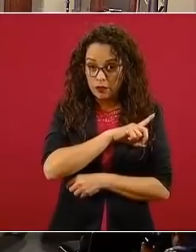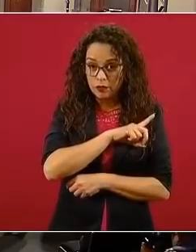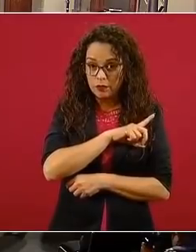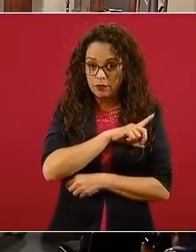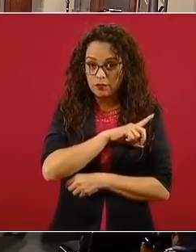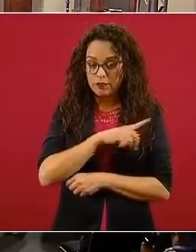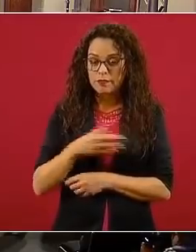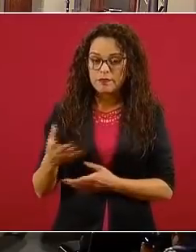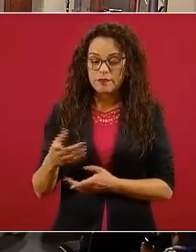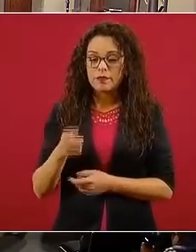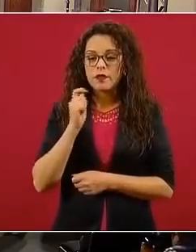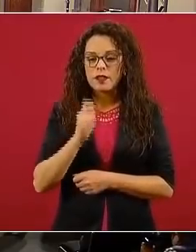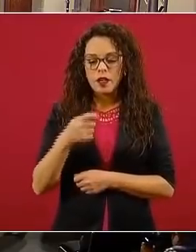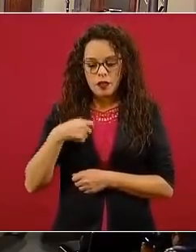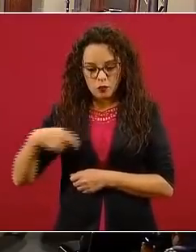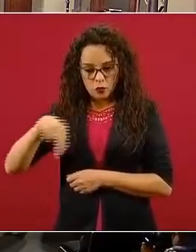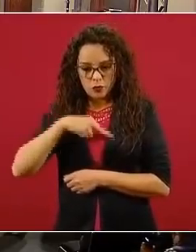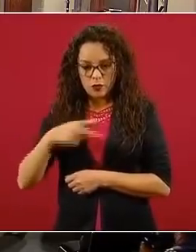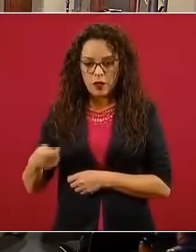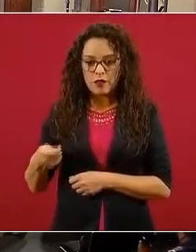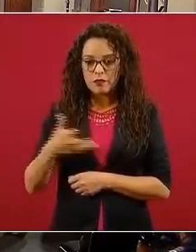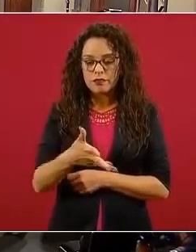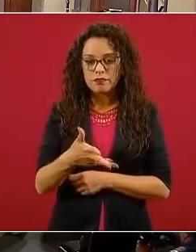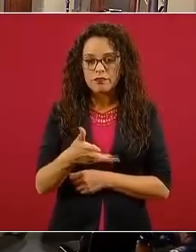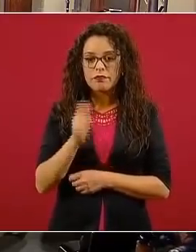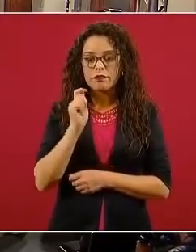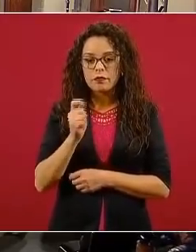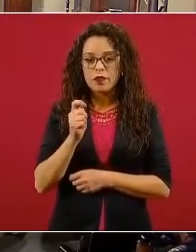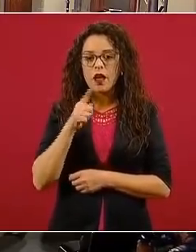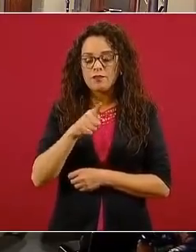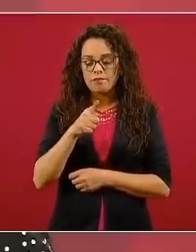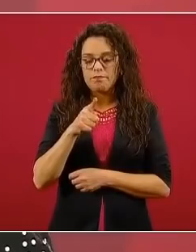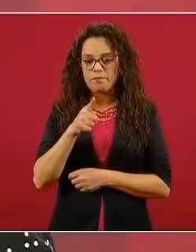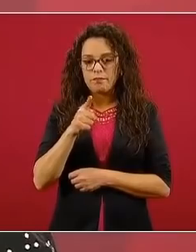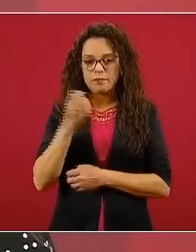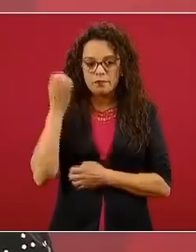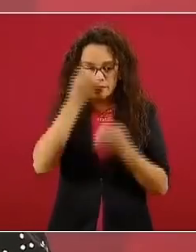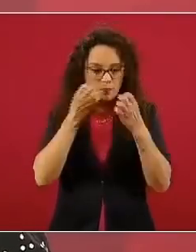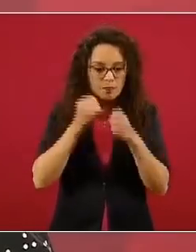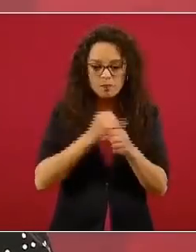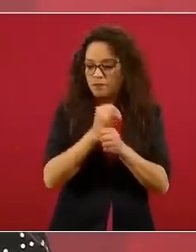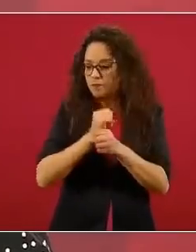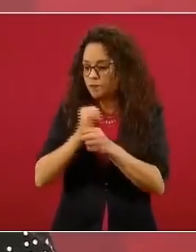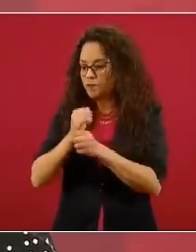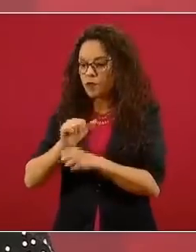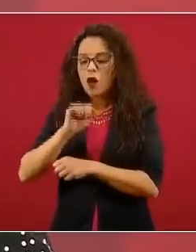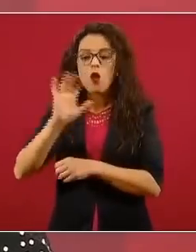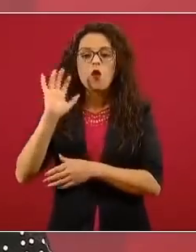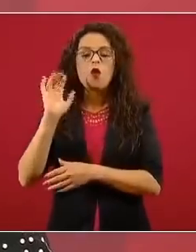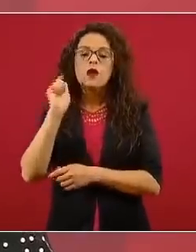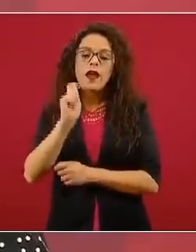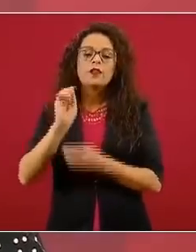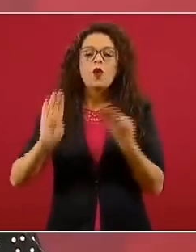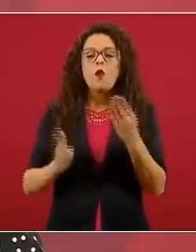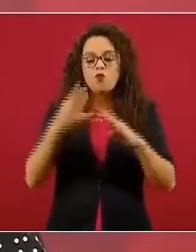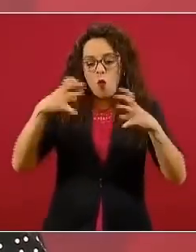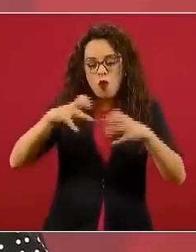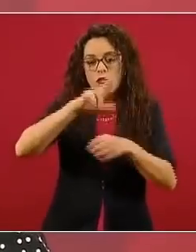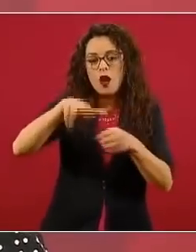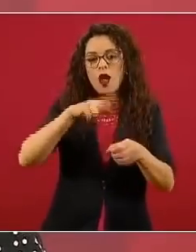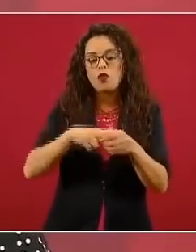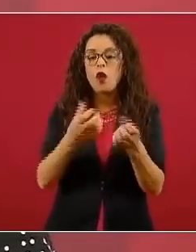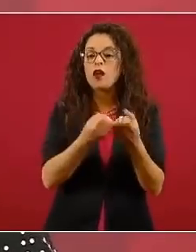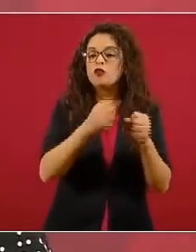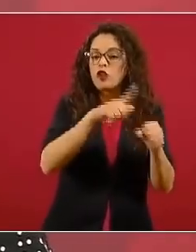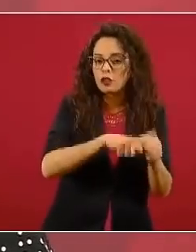campo que le llamamos nosotros en preescolar, exploración y comprensión del mundo natural y social. Y en educación